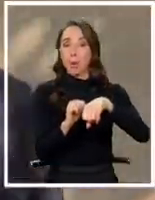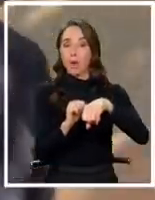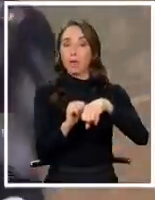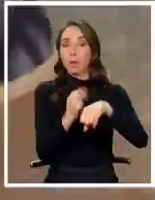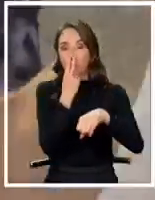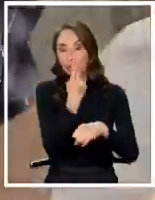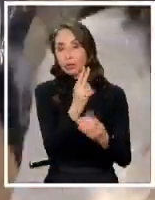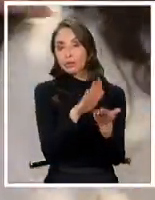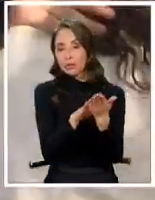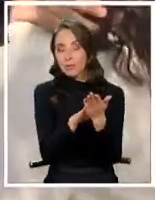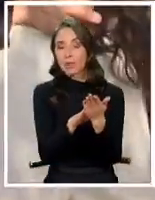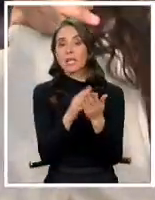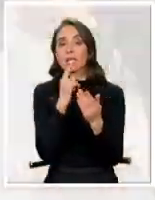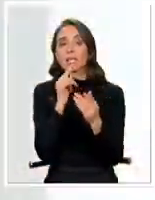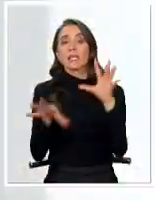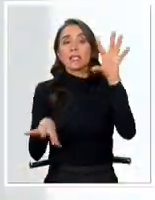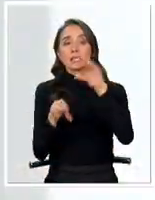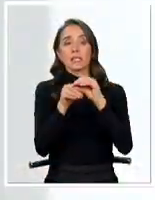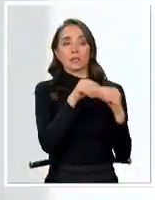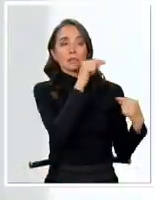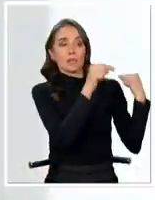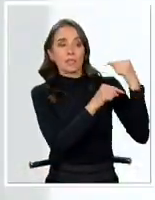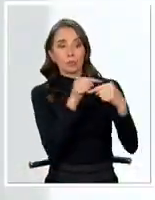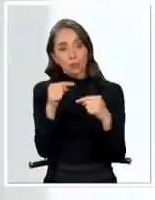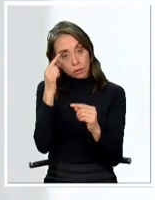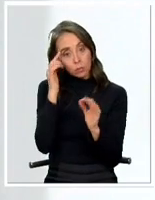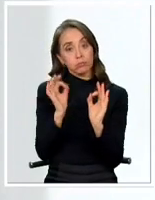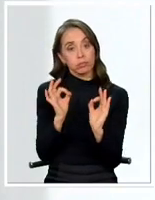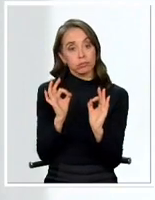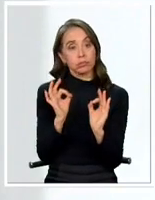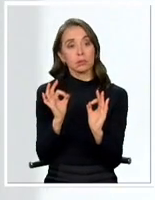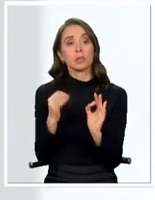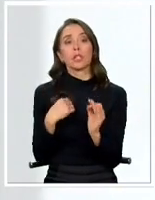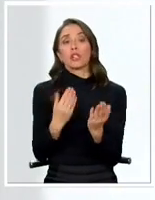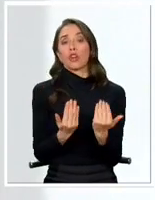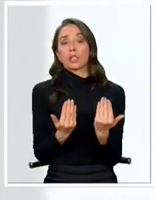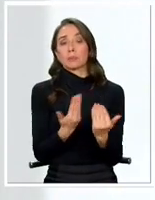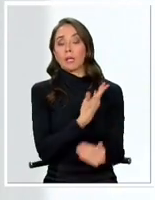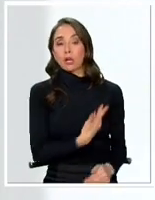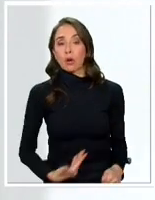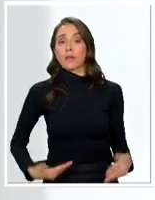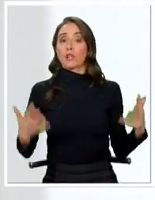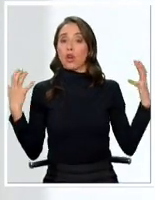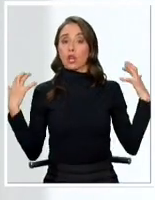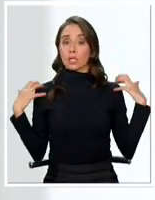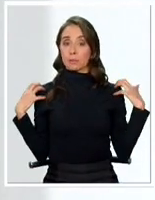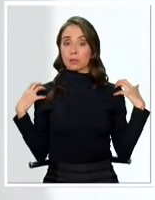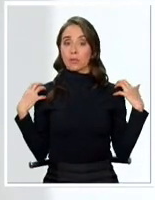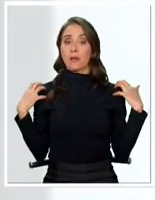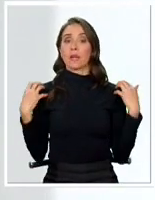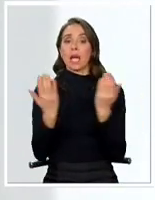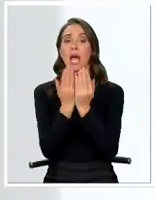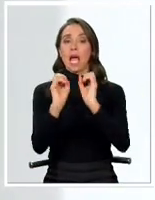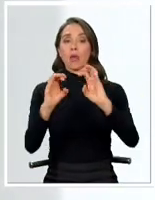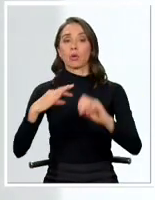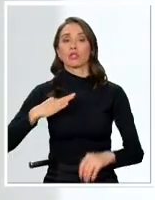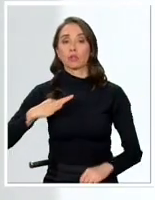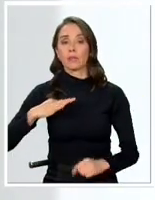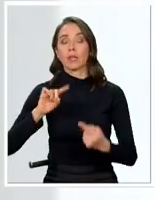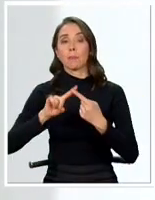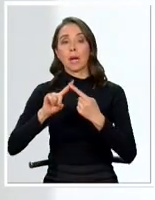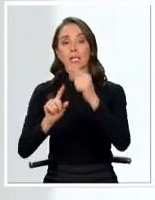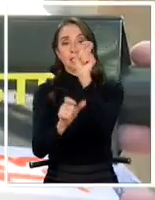haga un contexto histórico, me parece que es muy razonable y es lo que uno esperaría del gobierno, responsabilidad con la educación cívica y con la